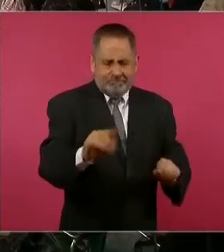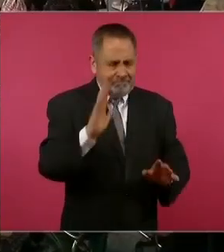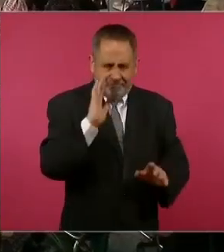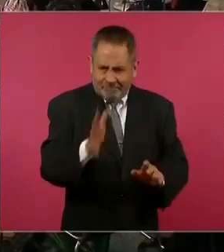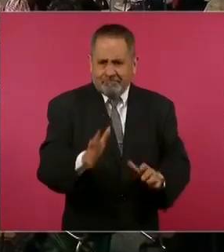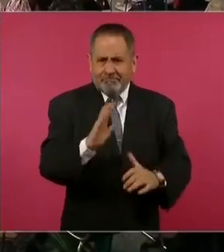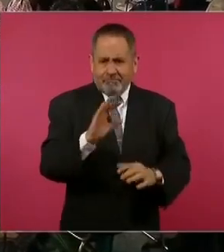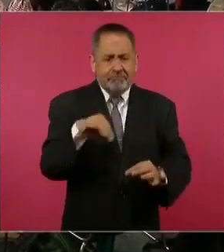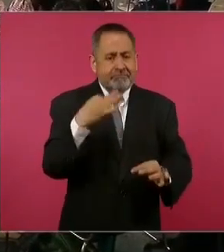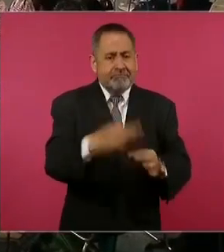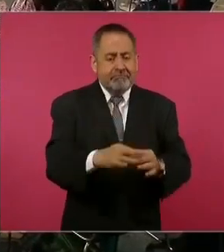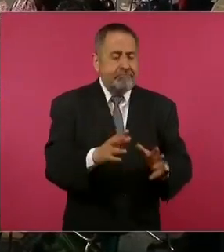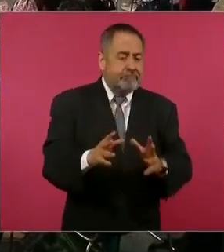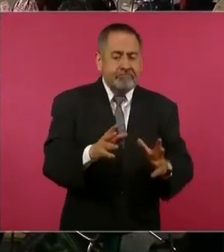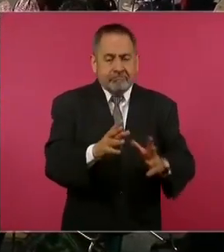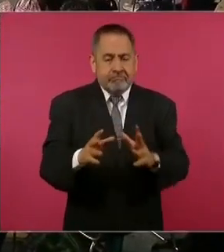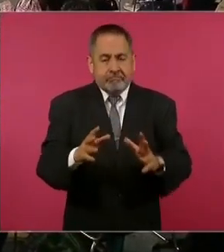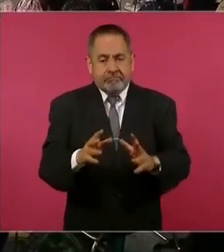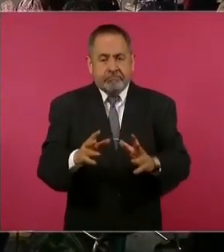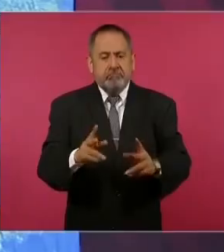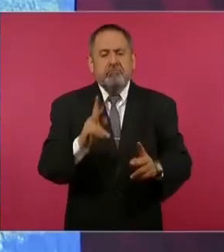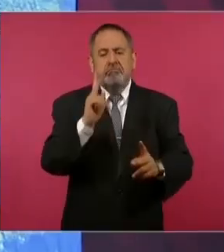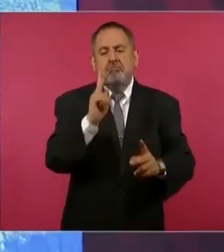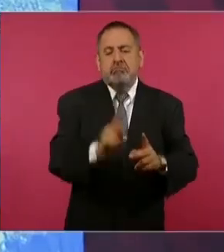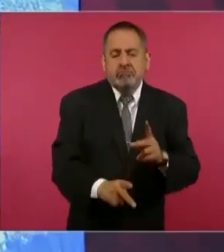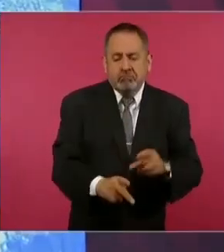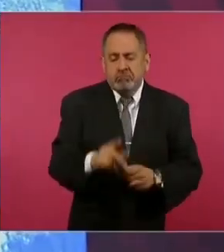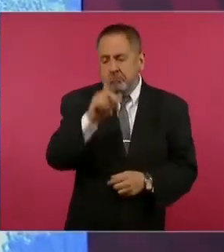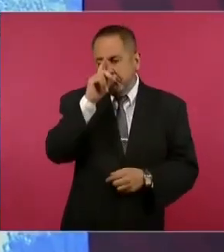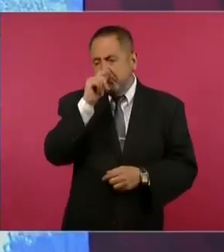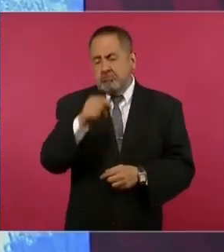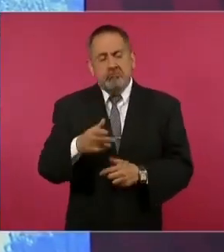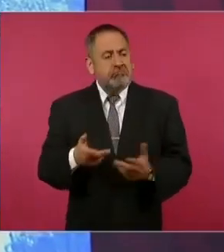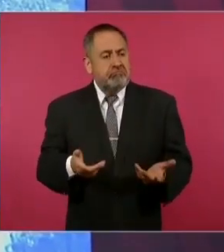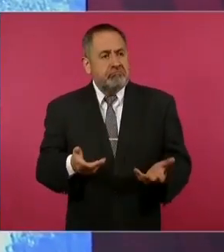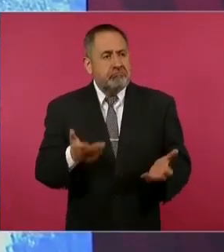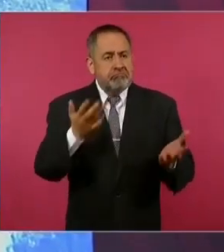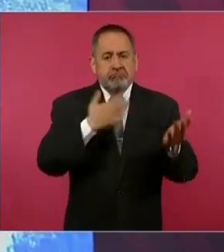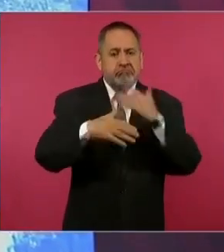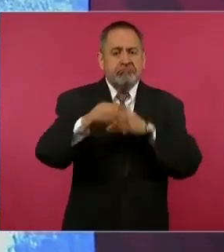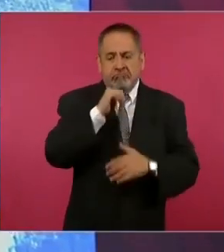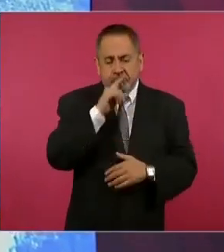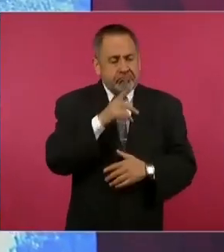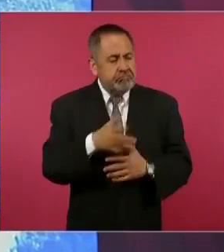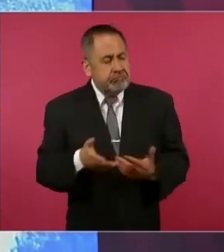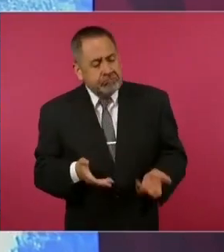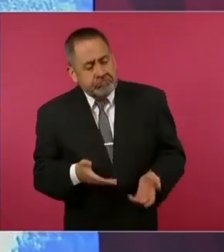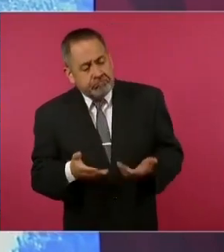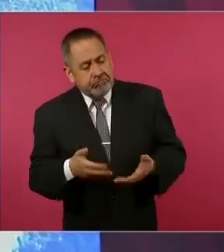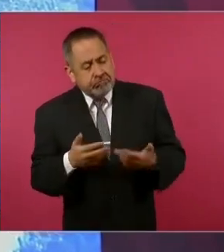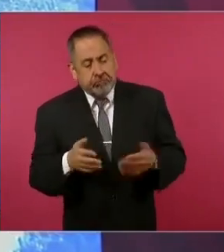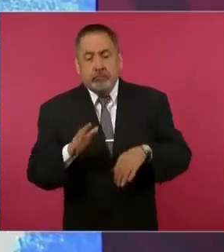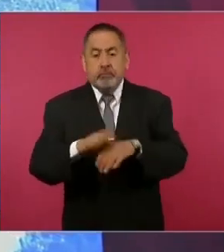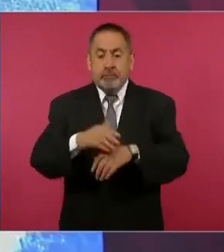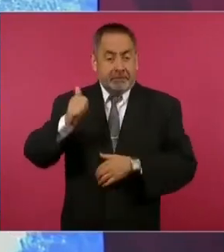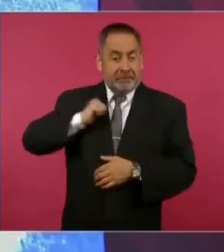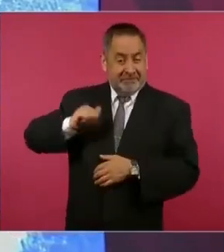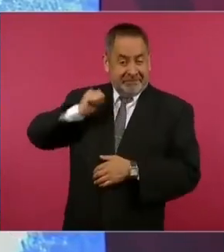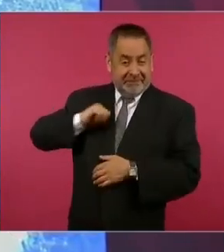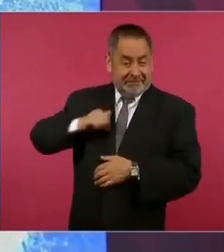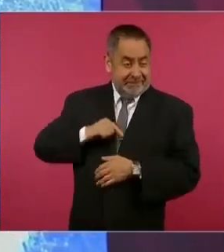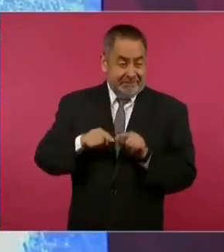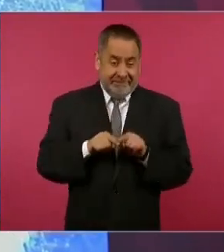En ese entonces el proyecto no tuvo éxito porque Asia no era